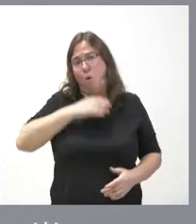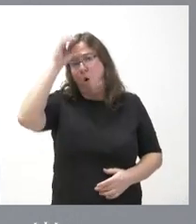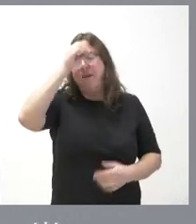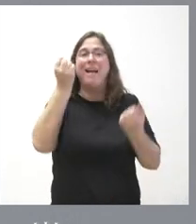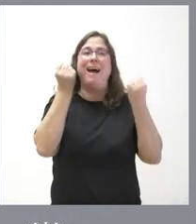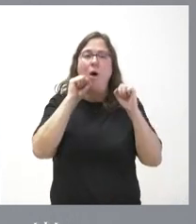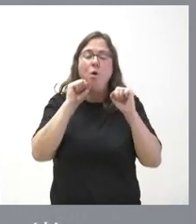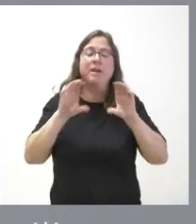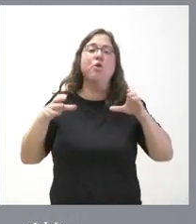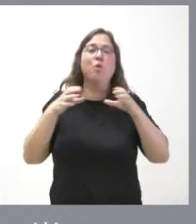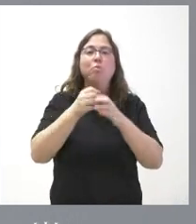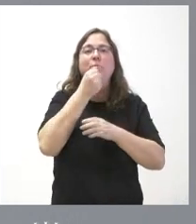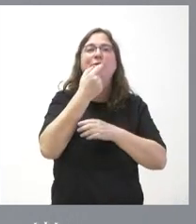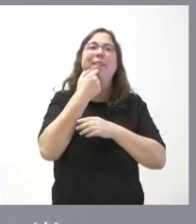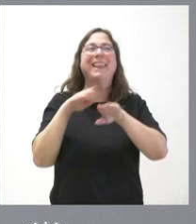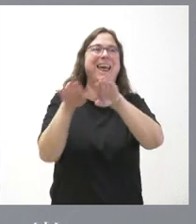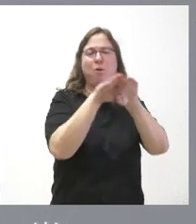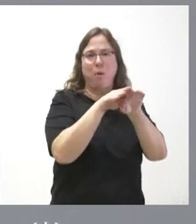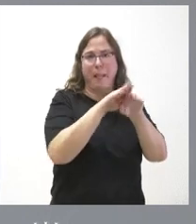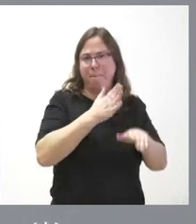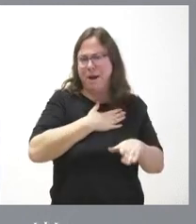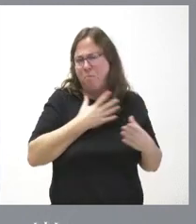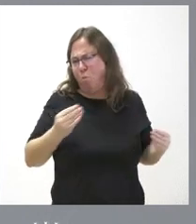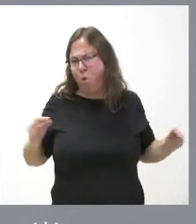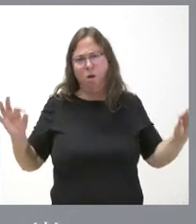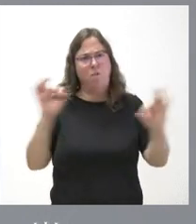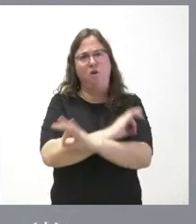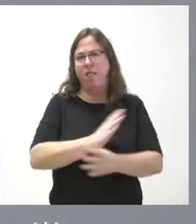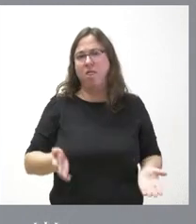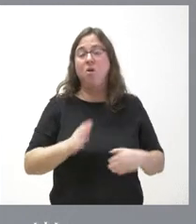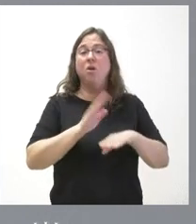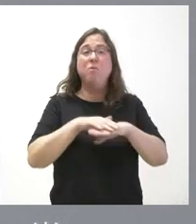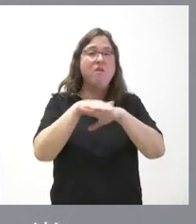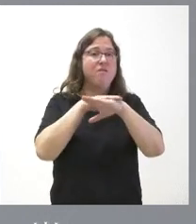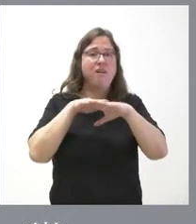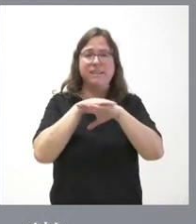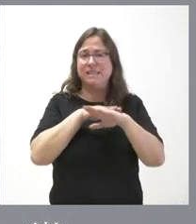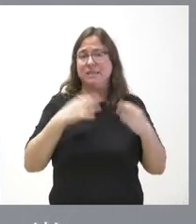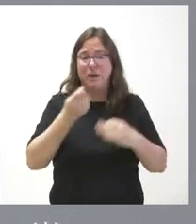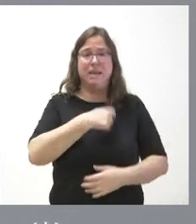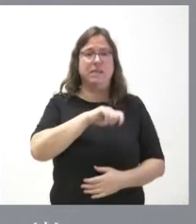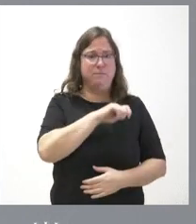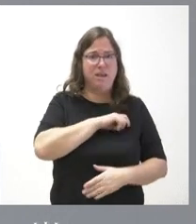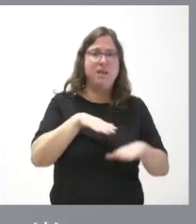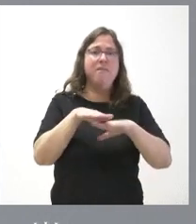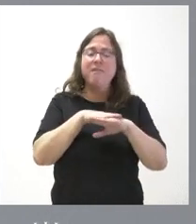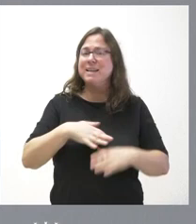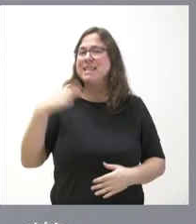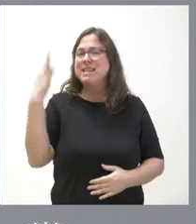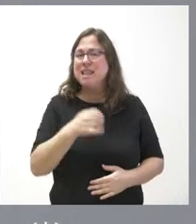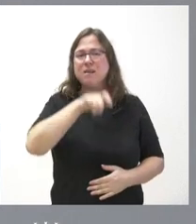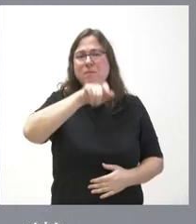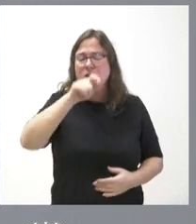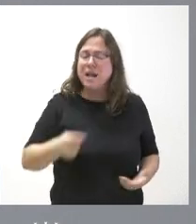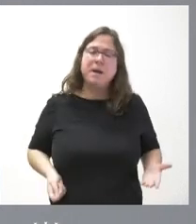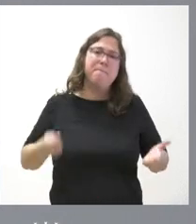Partido Socialista como un elemento de igualdad. Ese es muy equivocado porque el principio básico en España tiene que ser que los ciudadanos pagan